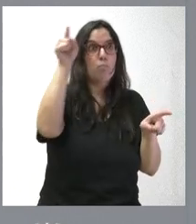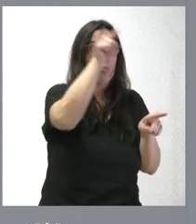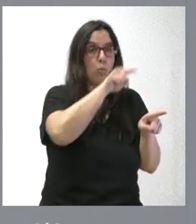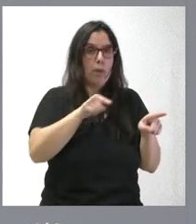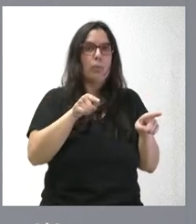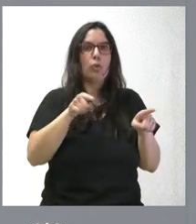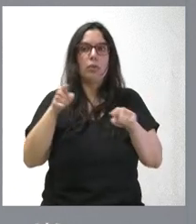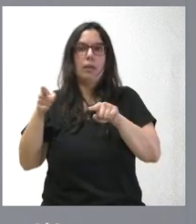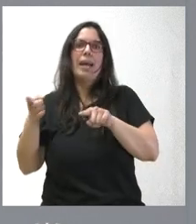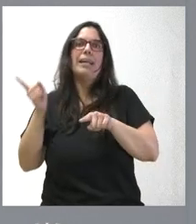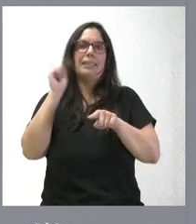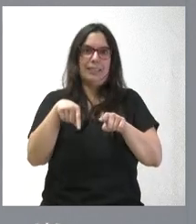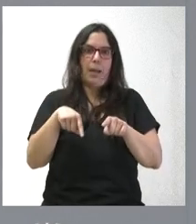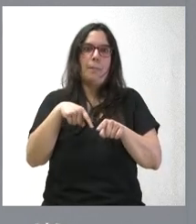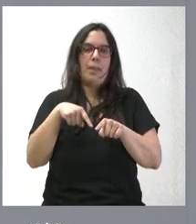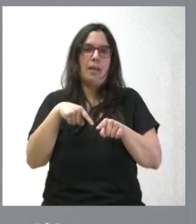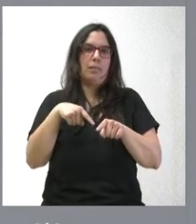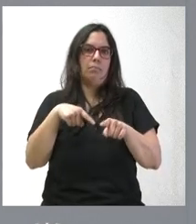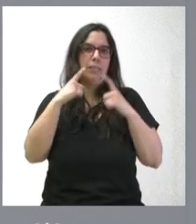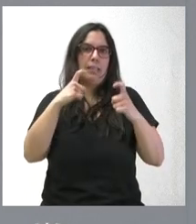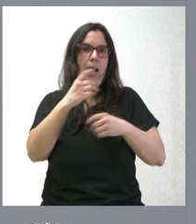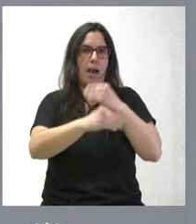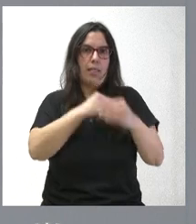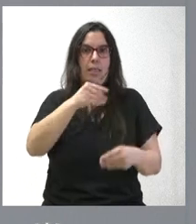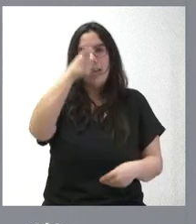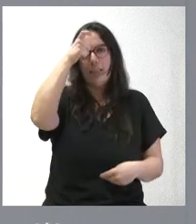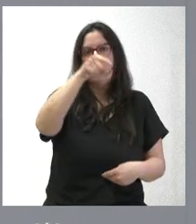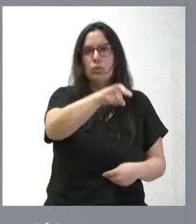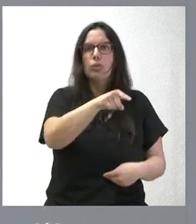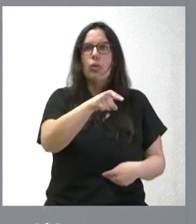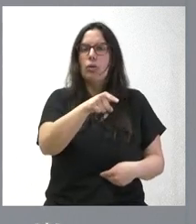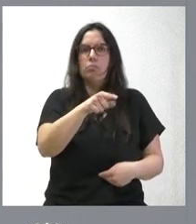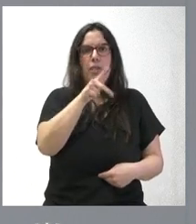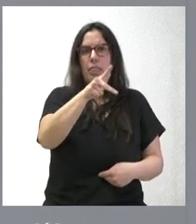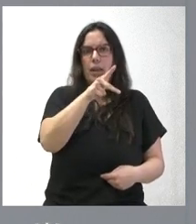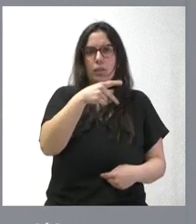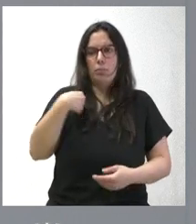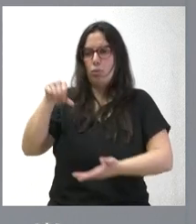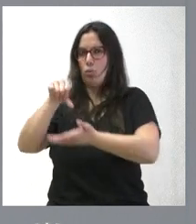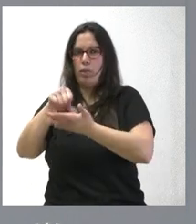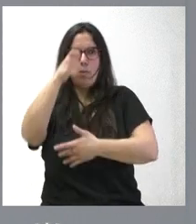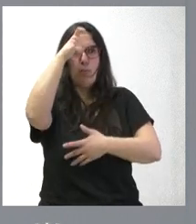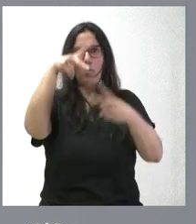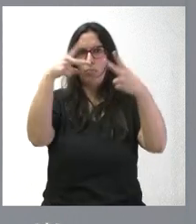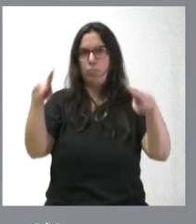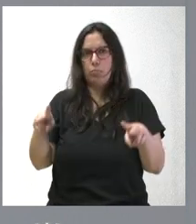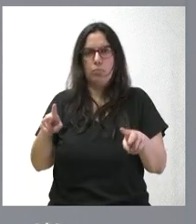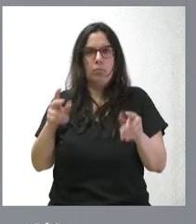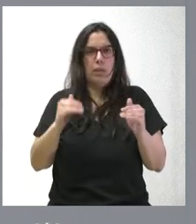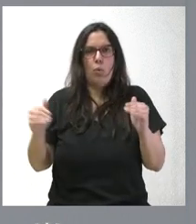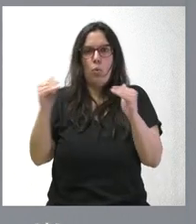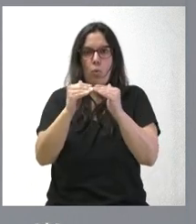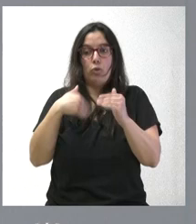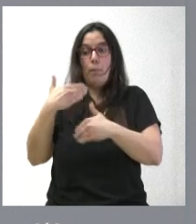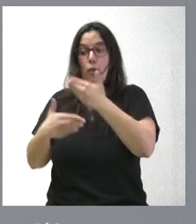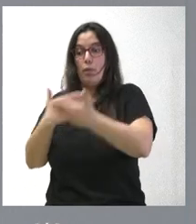extendiéndola. Nos parece que en el ámbito rural tienen derecho a que se se apliquen las mismas condiciones que en el ámbito urbano. Y lo que hemos hecho es extender